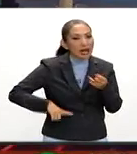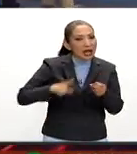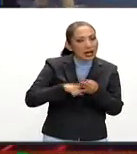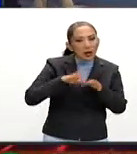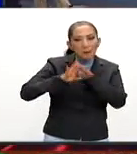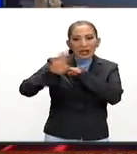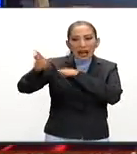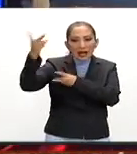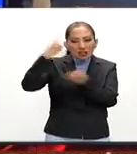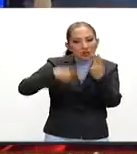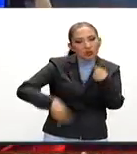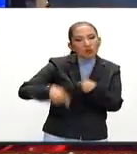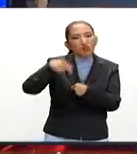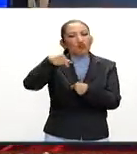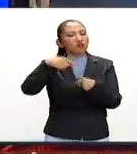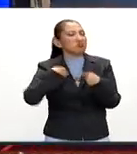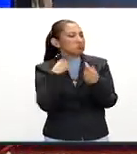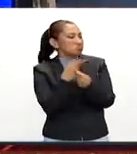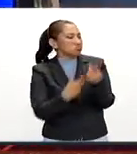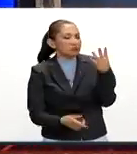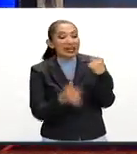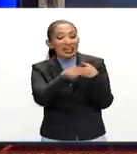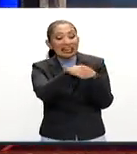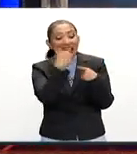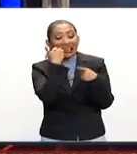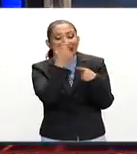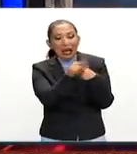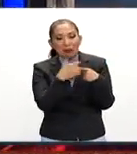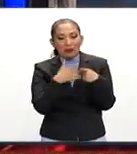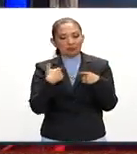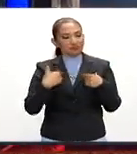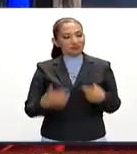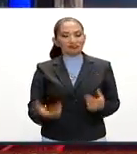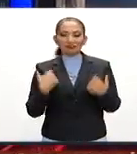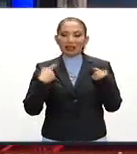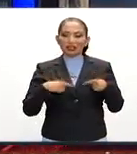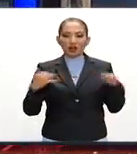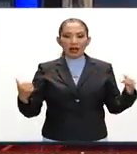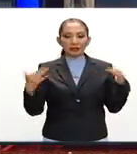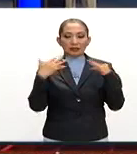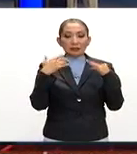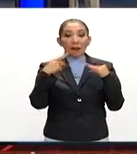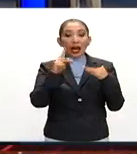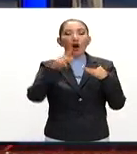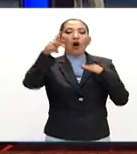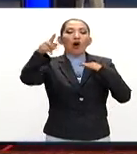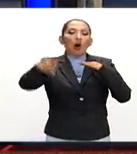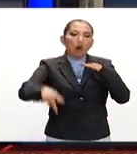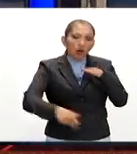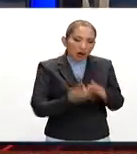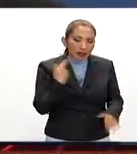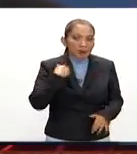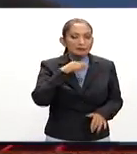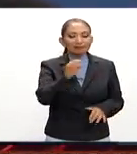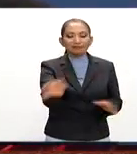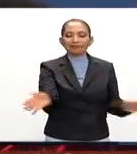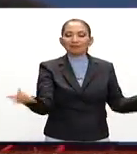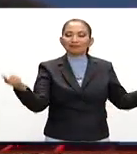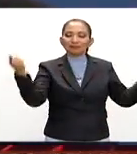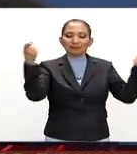migración. Y de alguna manera intentado ensanchar su base de seguidores. Sin embargo, nuevamente vimos a un